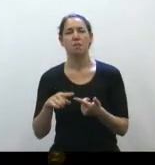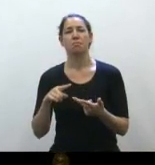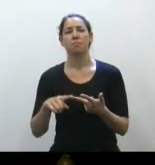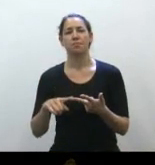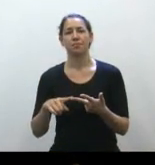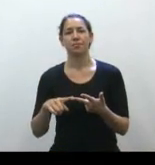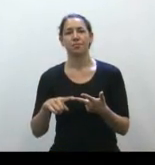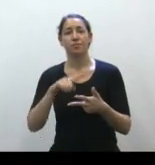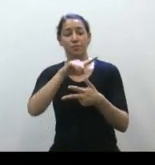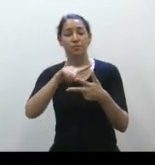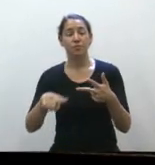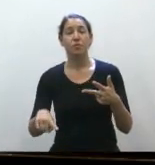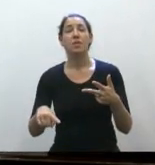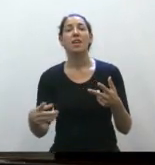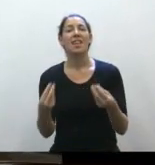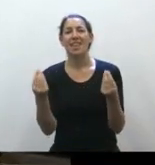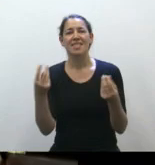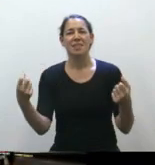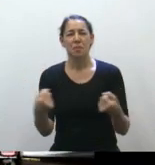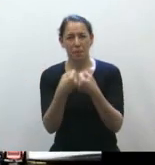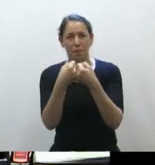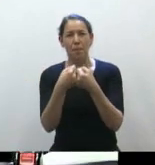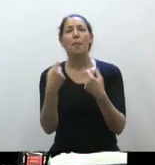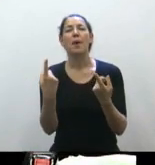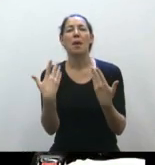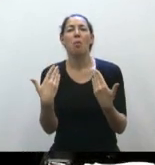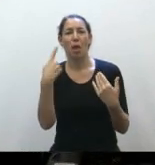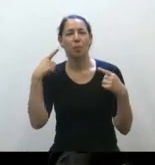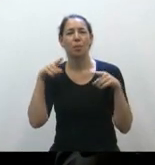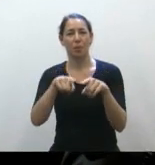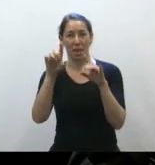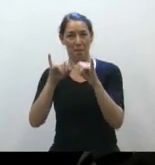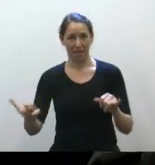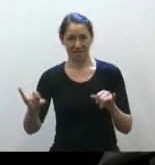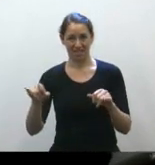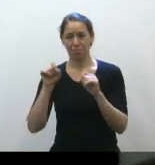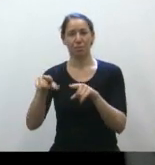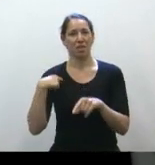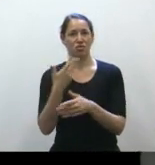¿Qué los pactos para la convivencia en paz que se da a una sociedad?